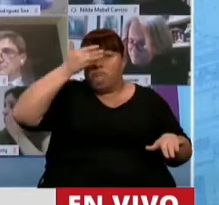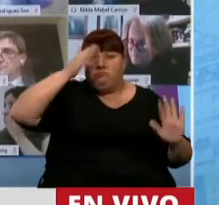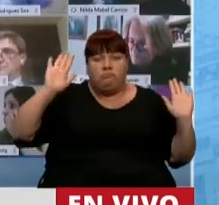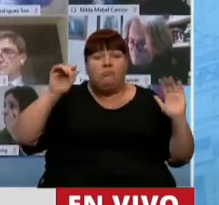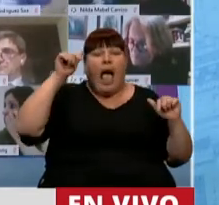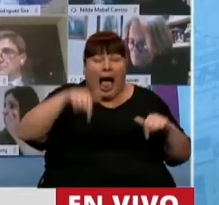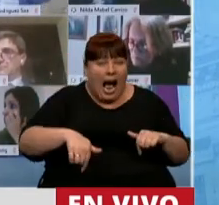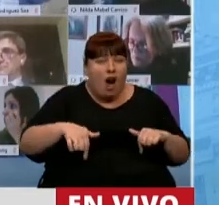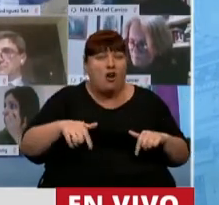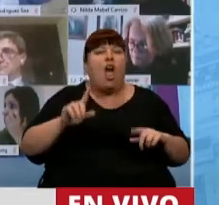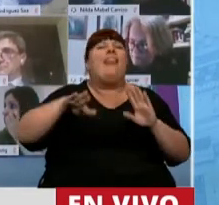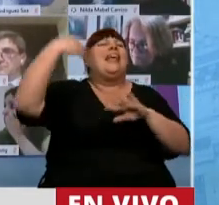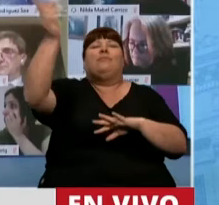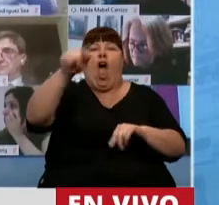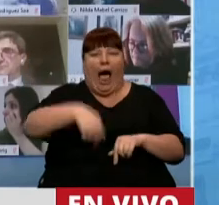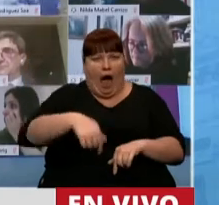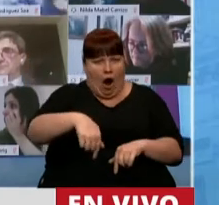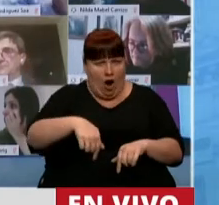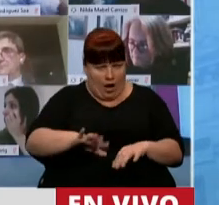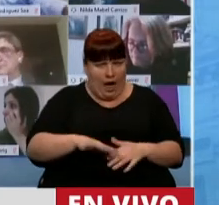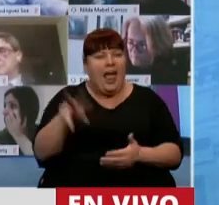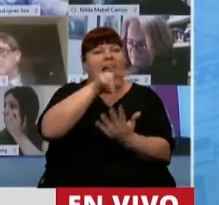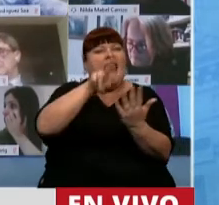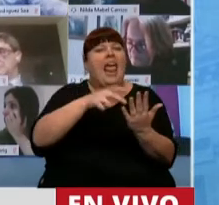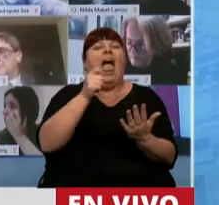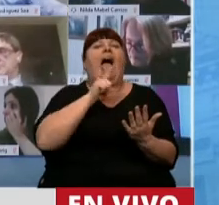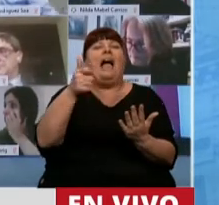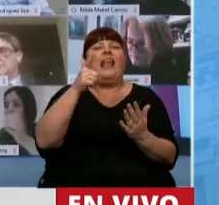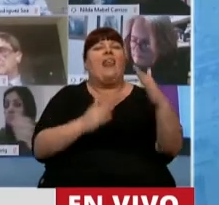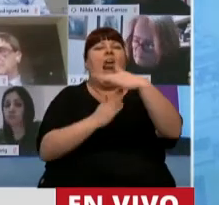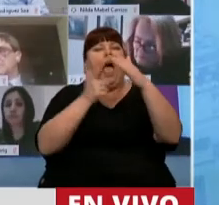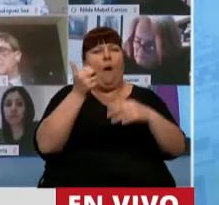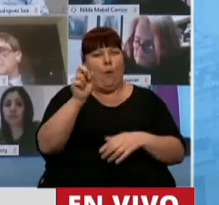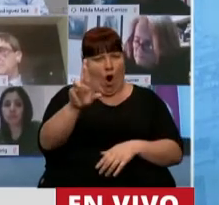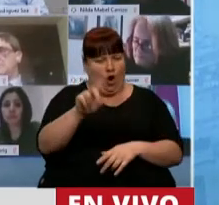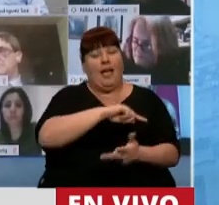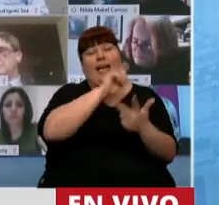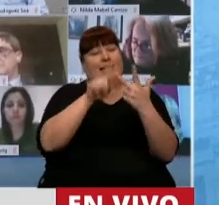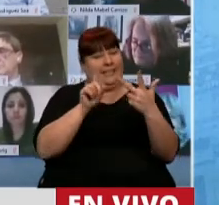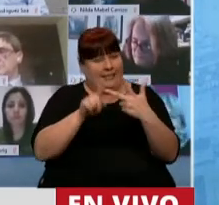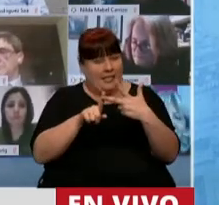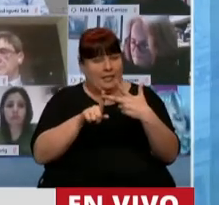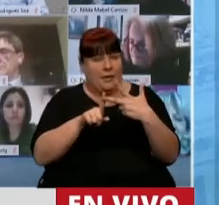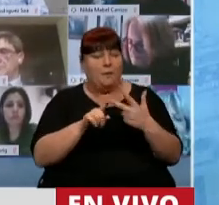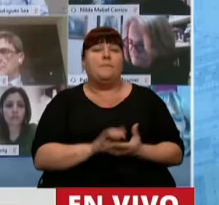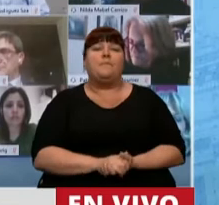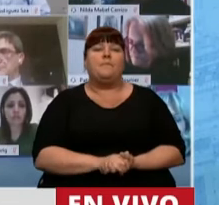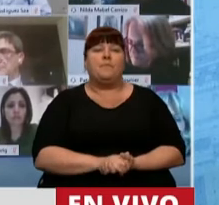En este acto, no después, dé lectura al acta de la Guardia Parlamentaria. Tercero, señor Presidente,